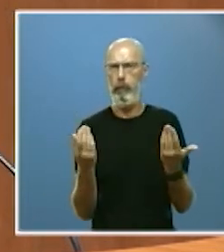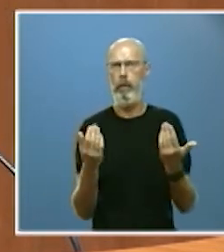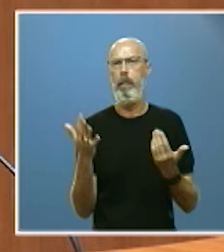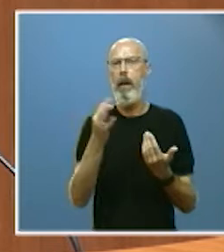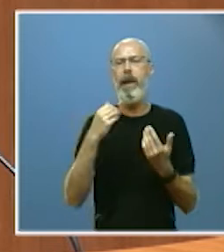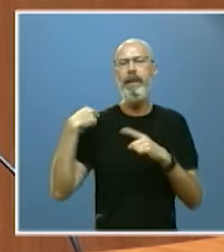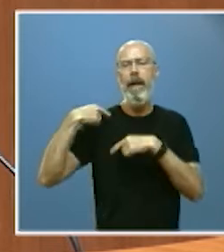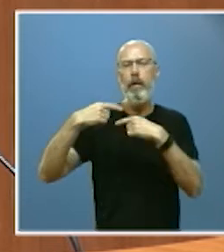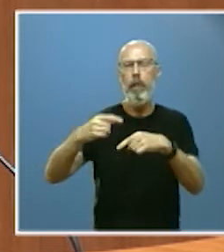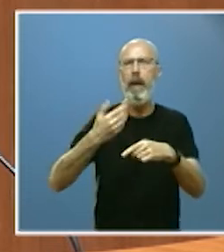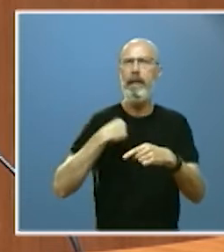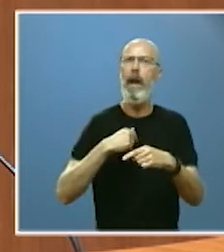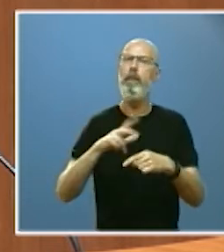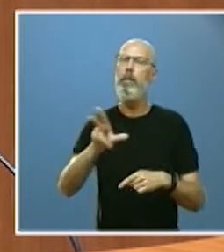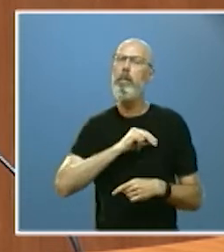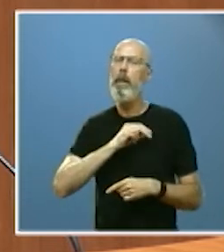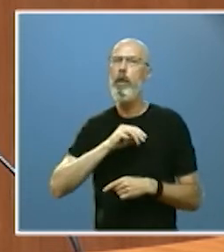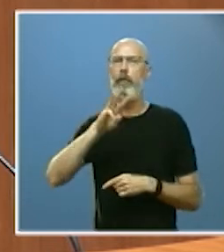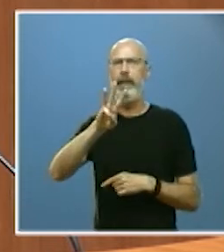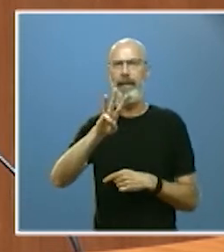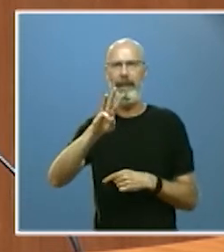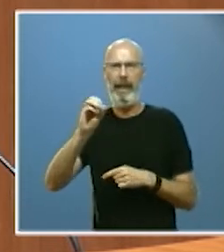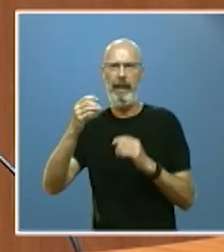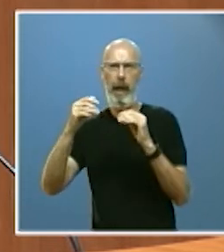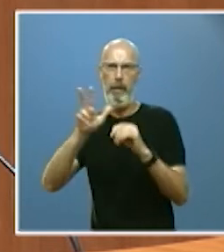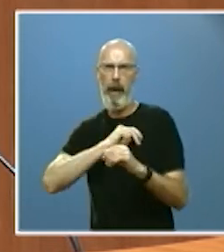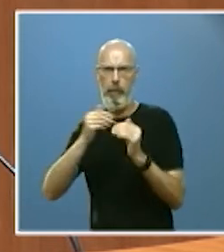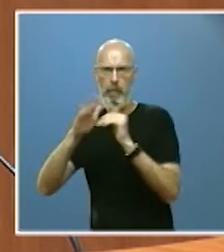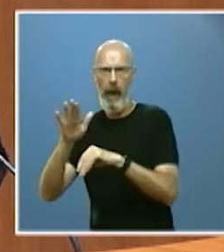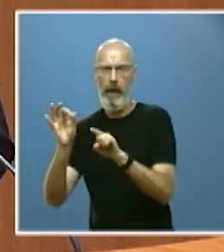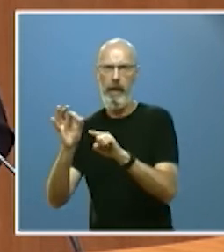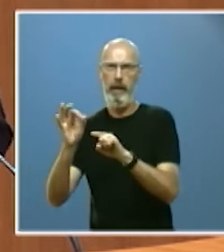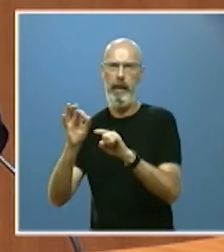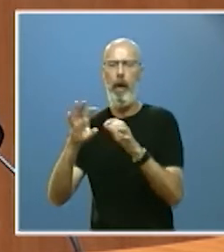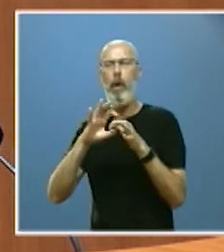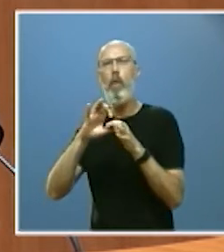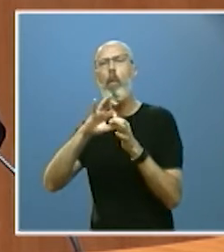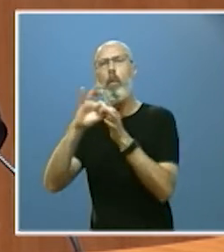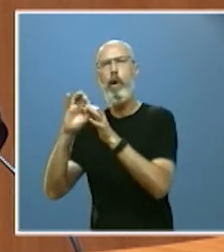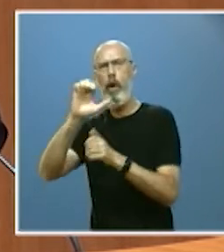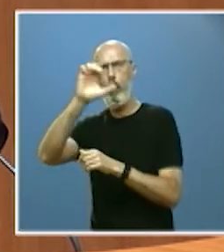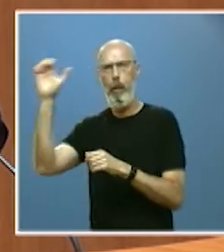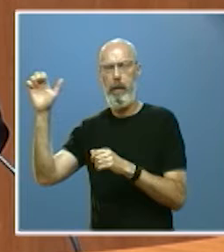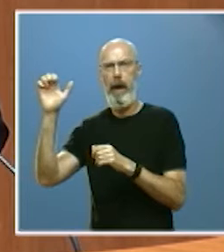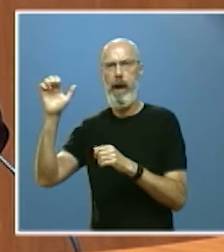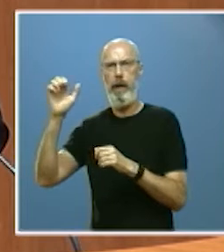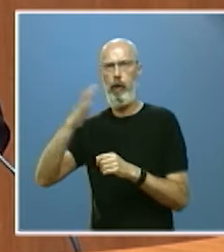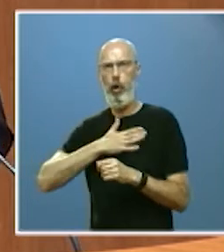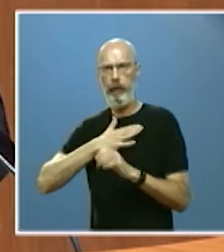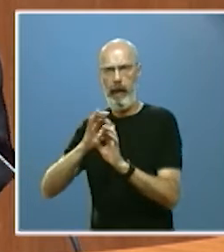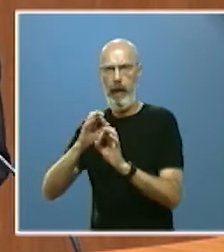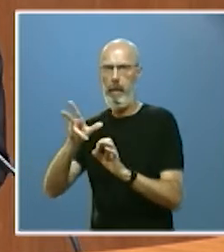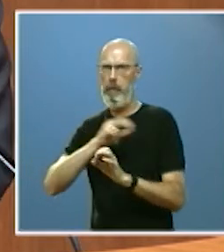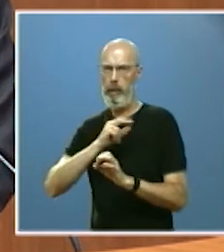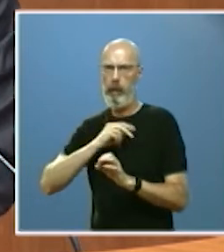palmarés de 31 premios Unión Europea Europa Nostra lo que nos hace la región europea con mayor número